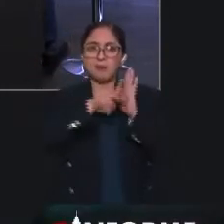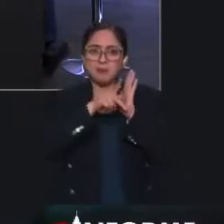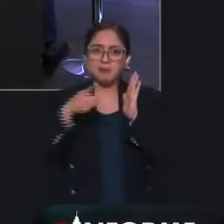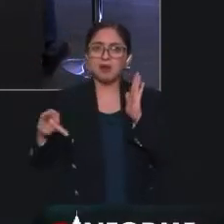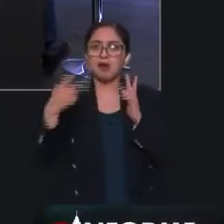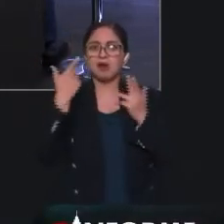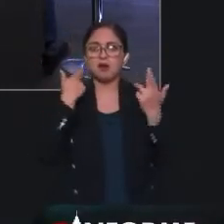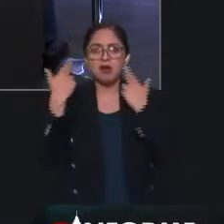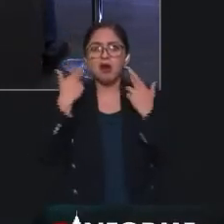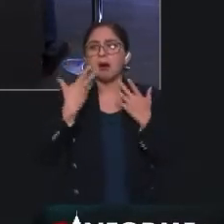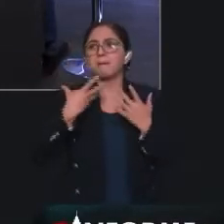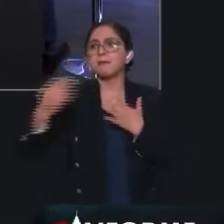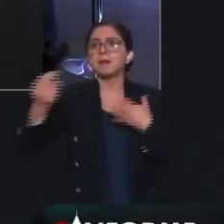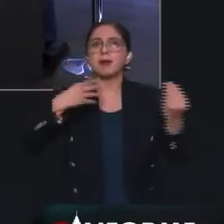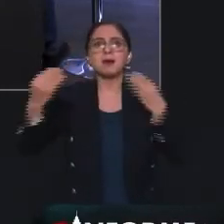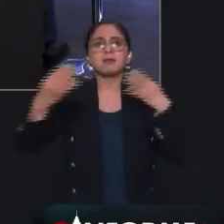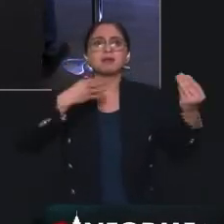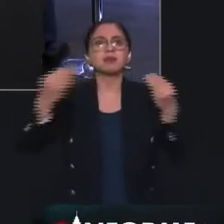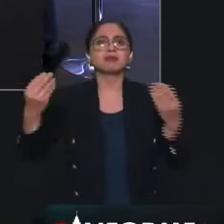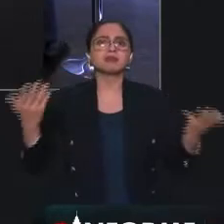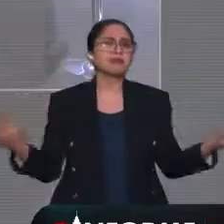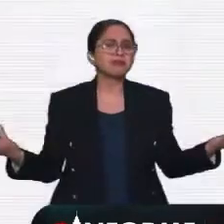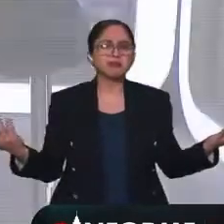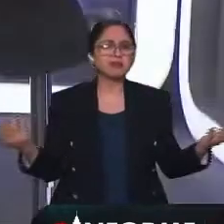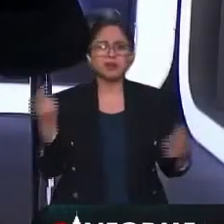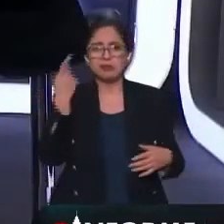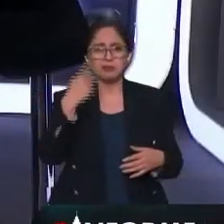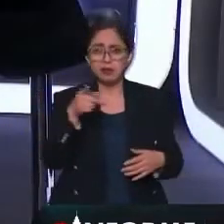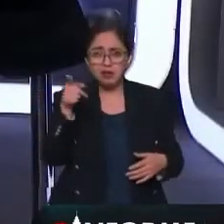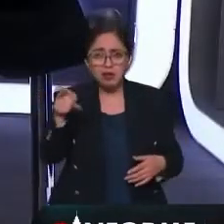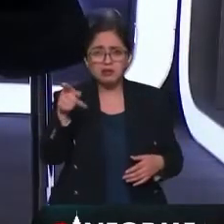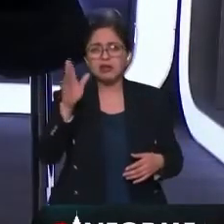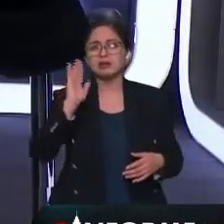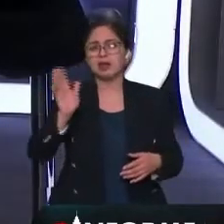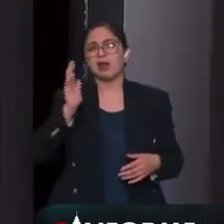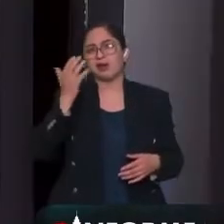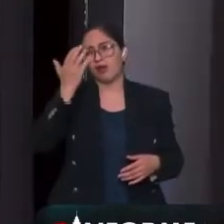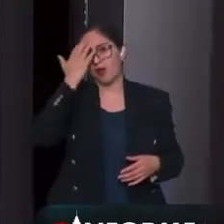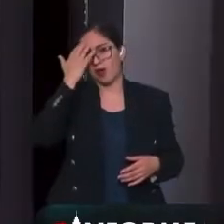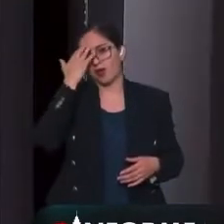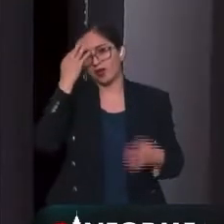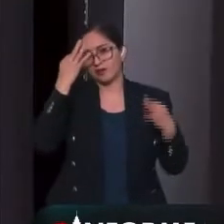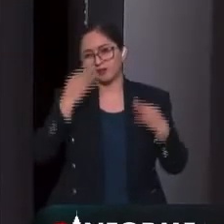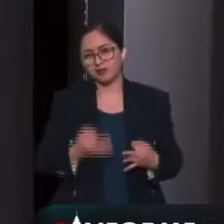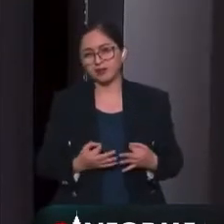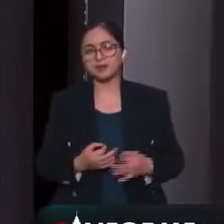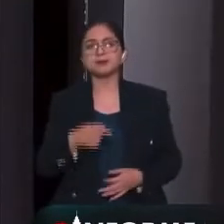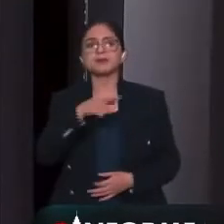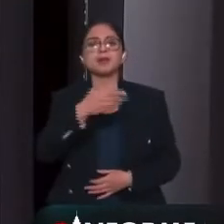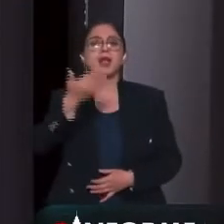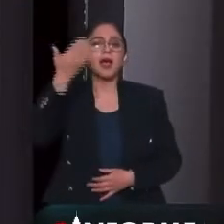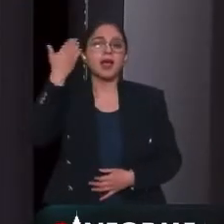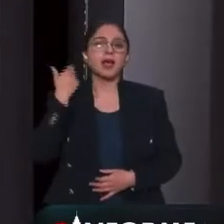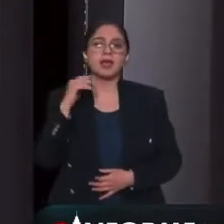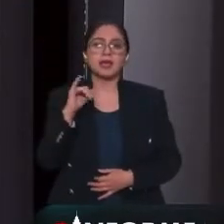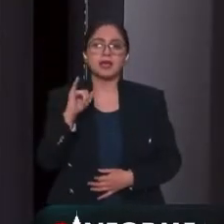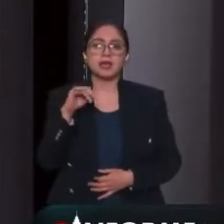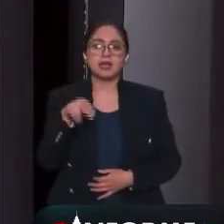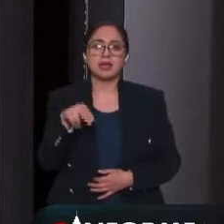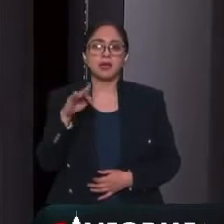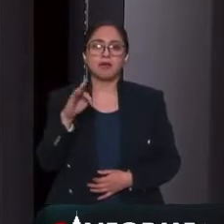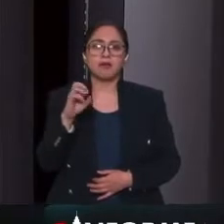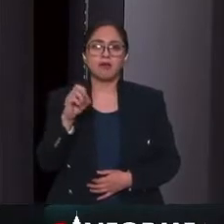está la imagen en todos lados de este y bueno, pues suena muy conocido, ¿no? Suena muy conocido, en Infodeme hemos detectado,